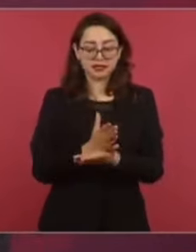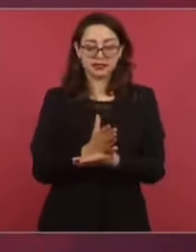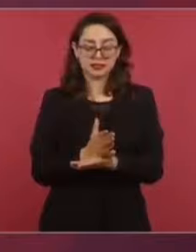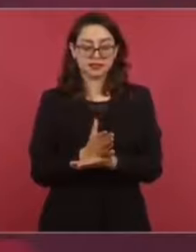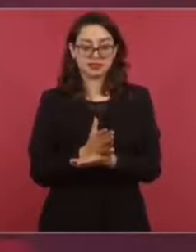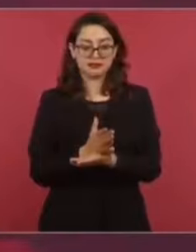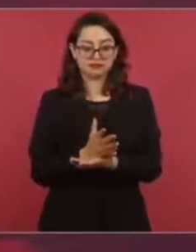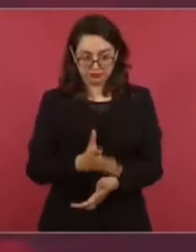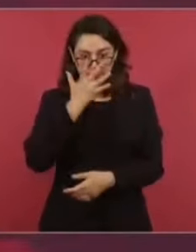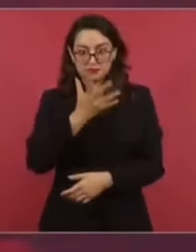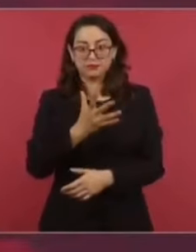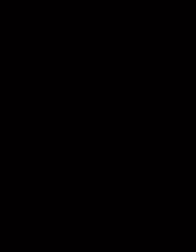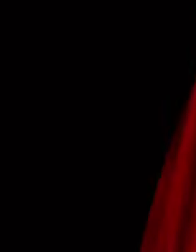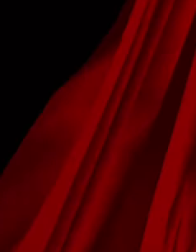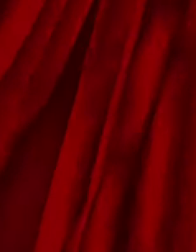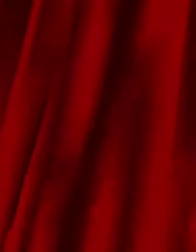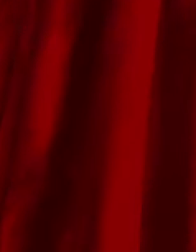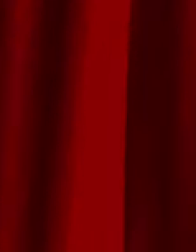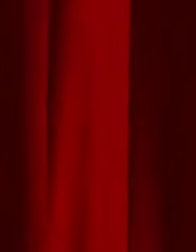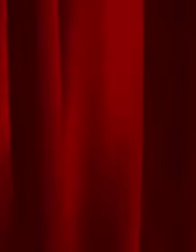vamos a hablar con claridad. ¡Gracias!